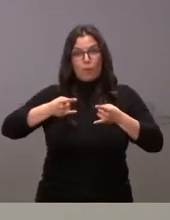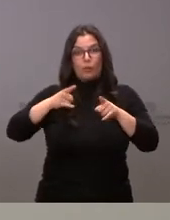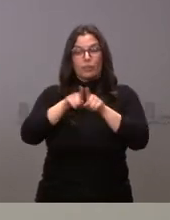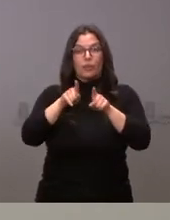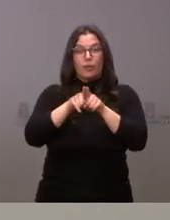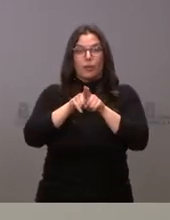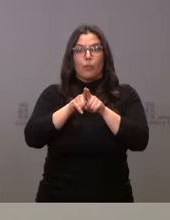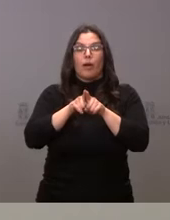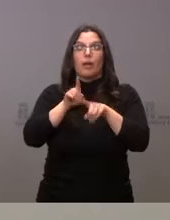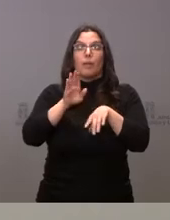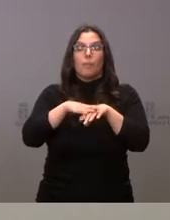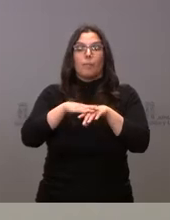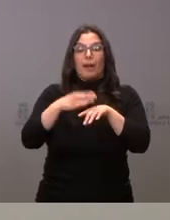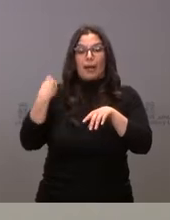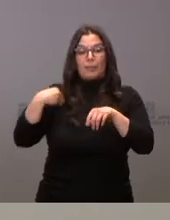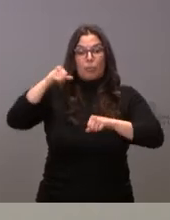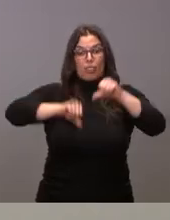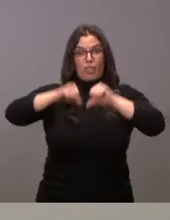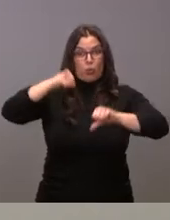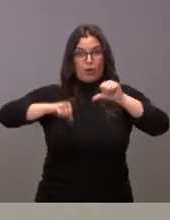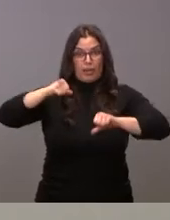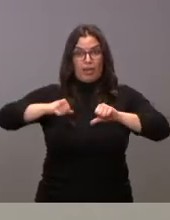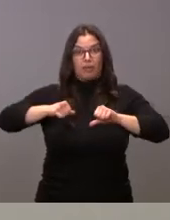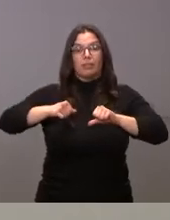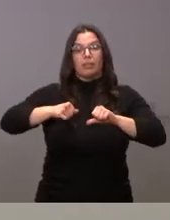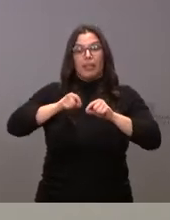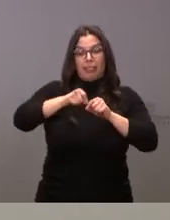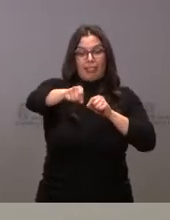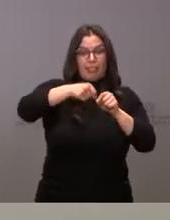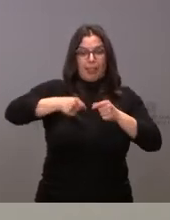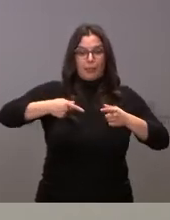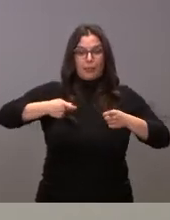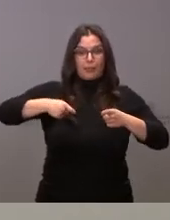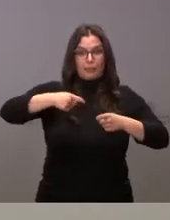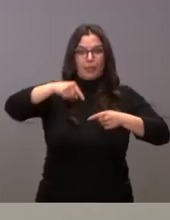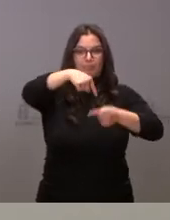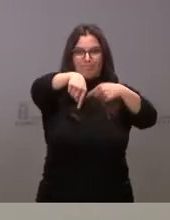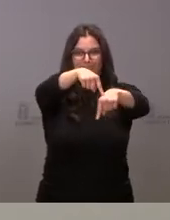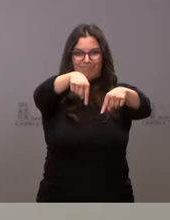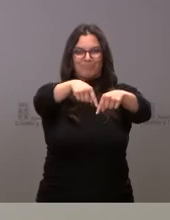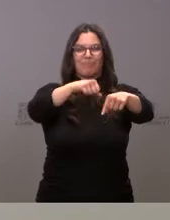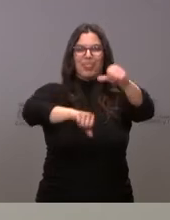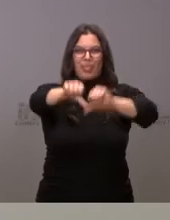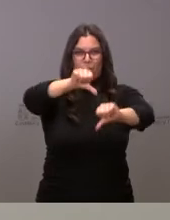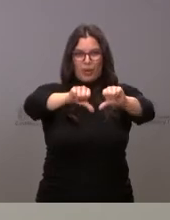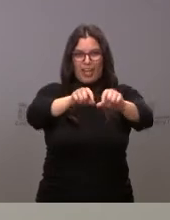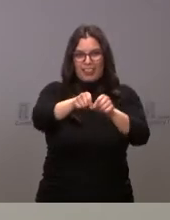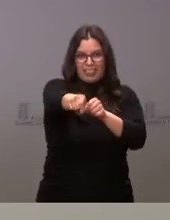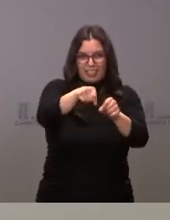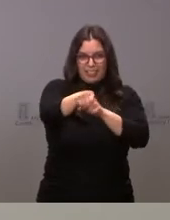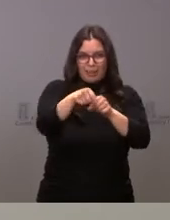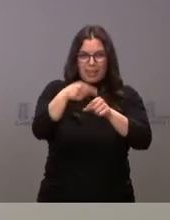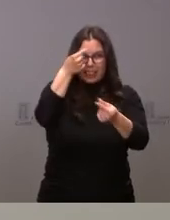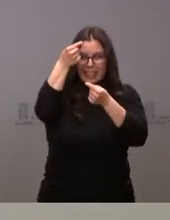manuales del cirujano y, por tanto, para las intervenciones quirúrgicas en donde se garantiza un mayor nivel de precisión, está ya